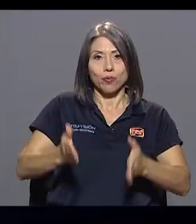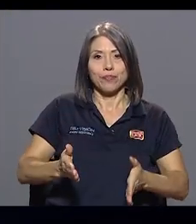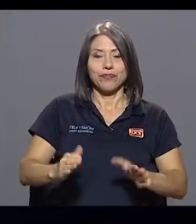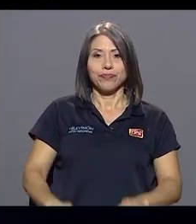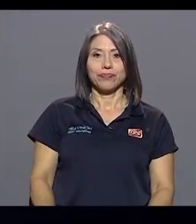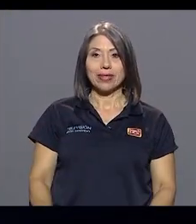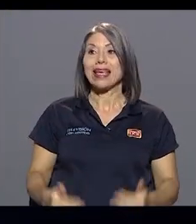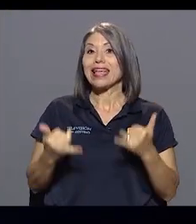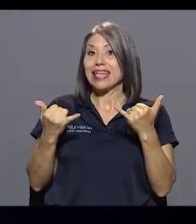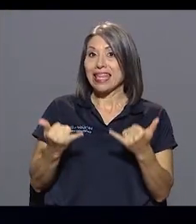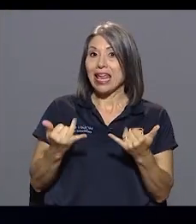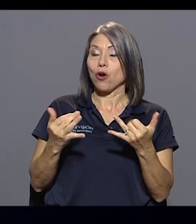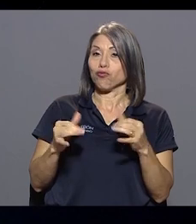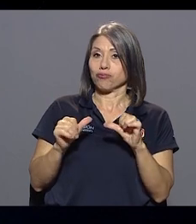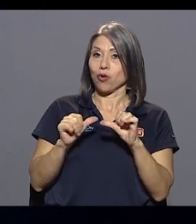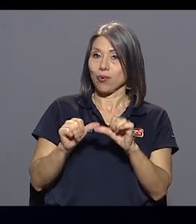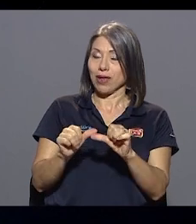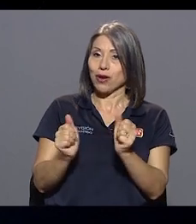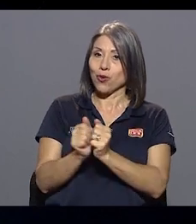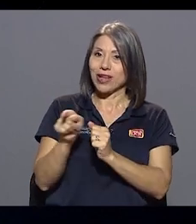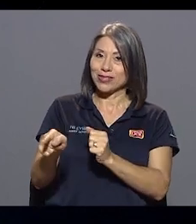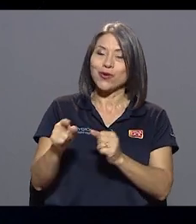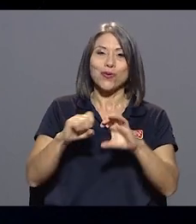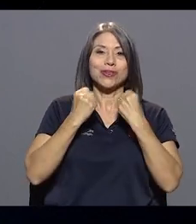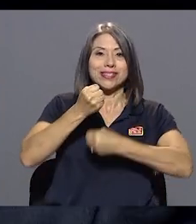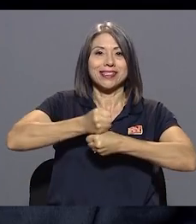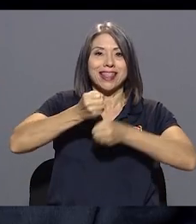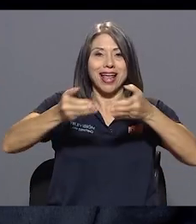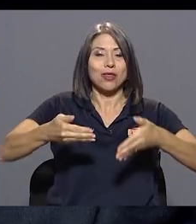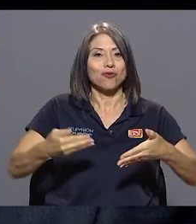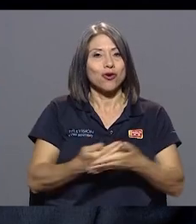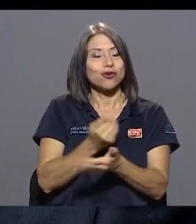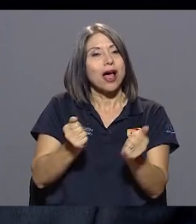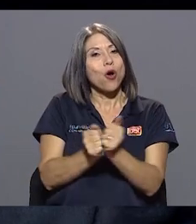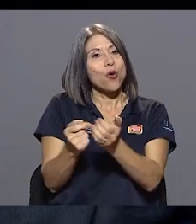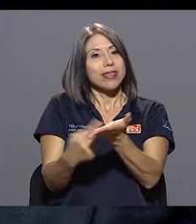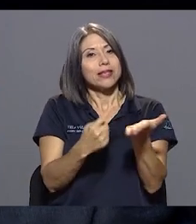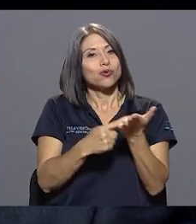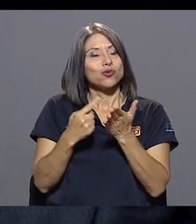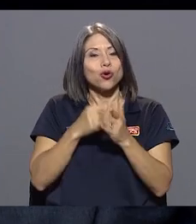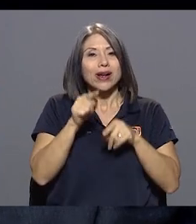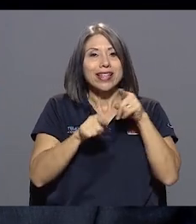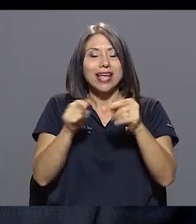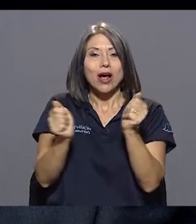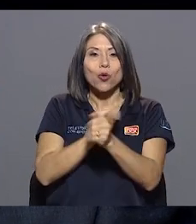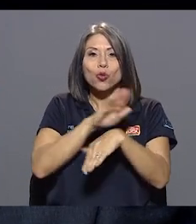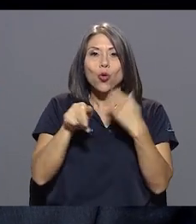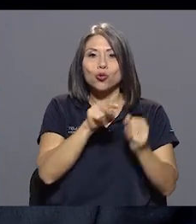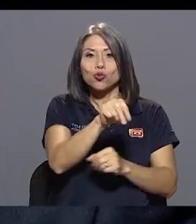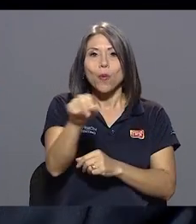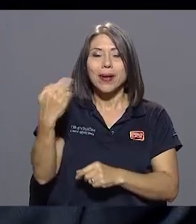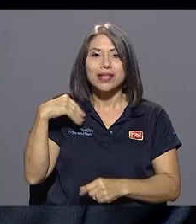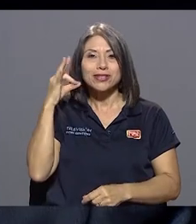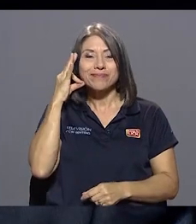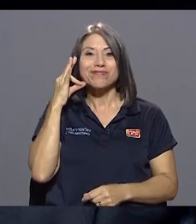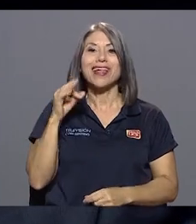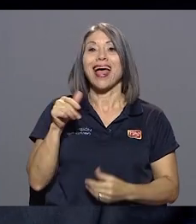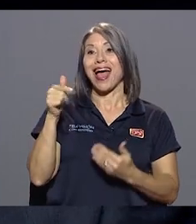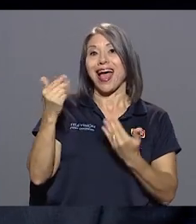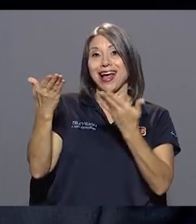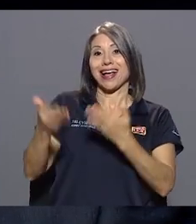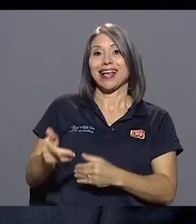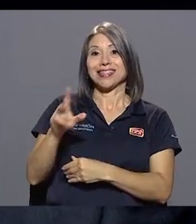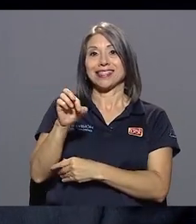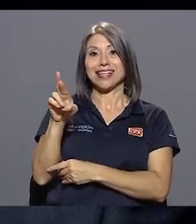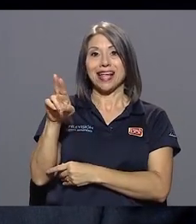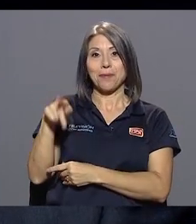esa versión, sobre todo, de un sindicato renovado a partir de la discusión crítica con todos los compañeros y compañeras. Estamos con César